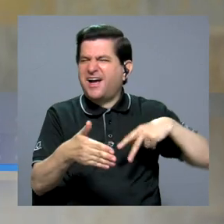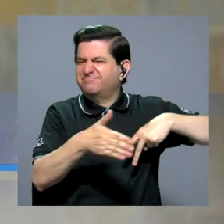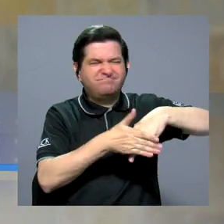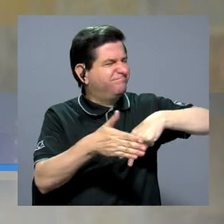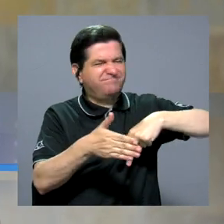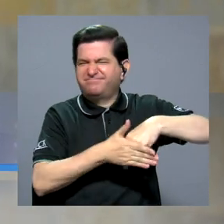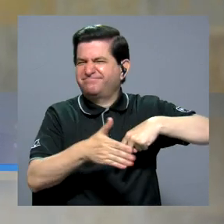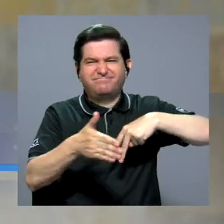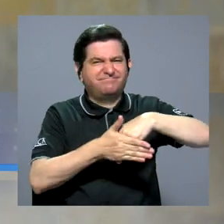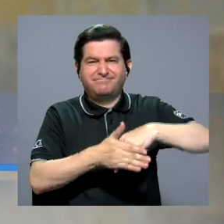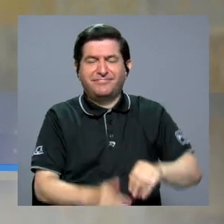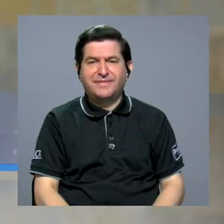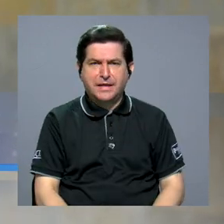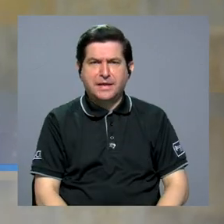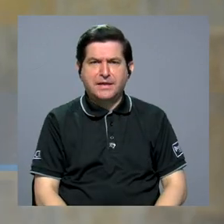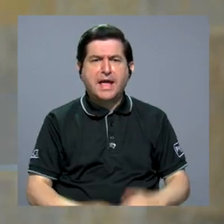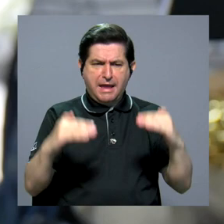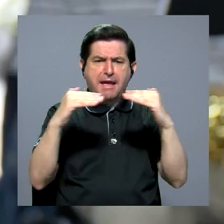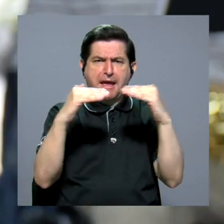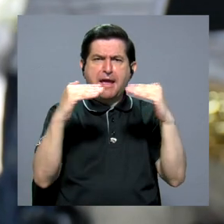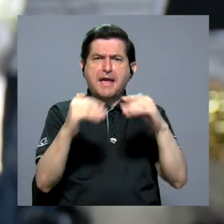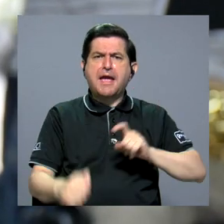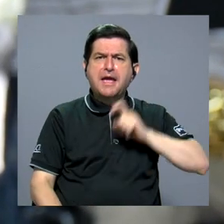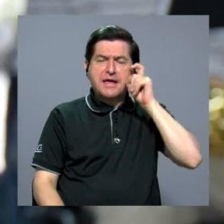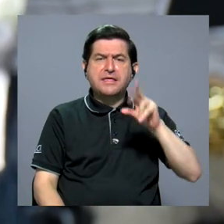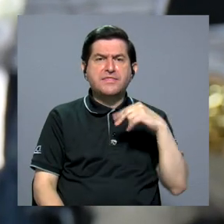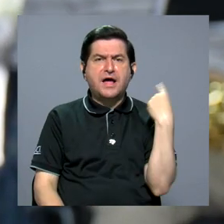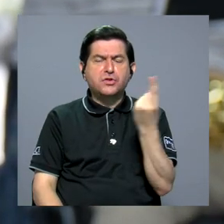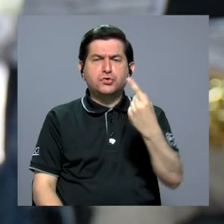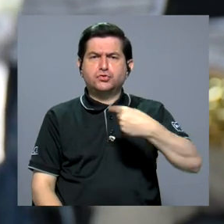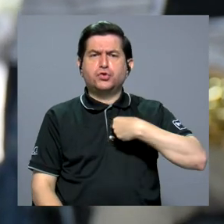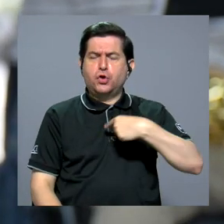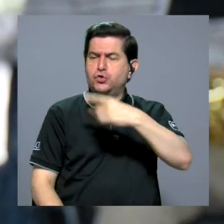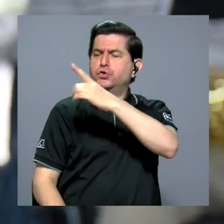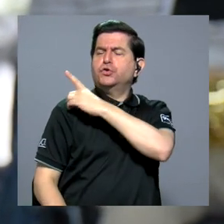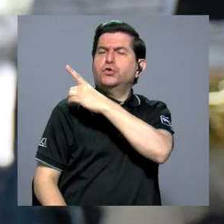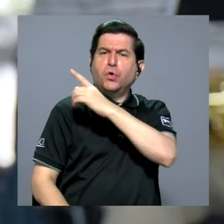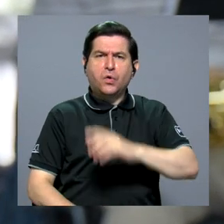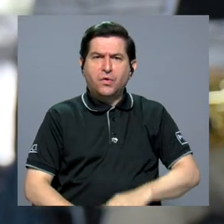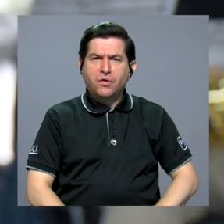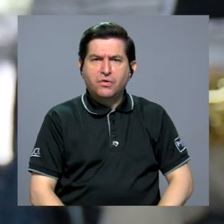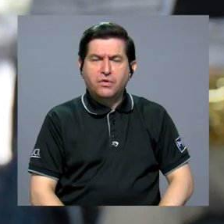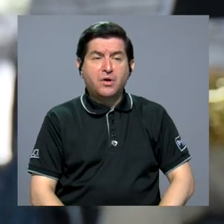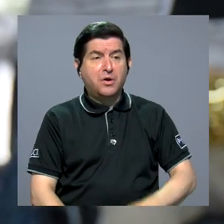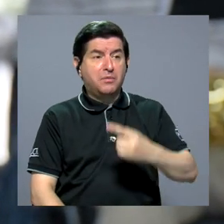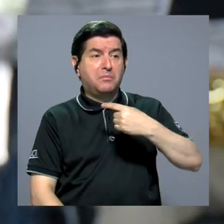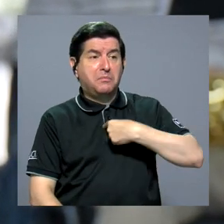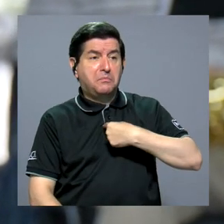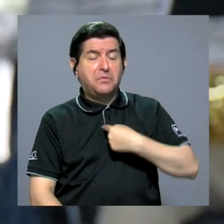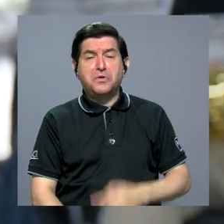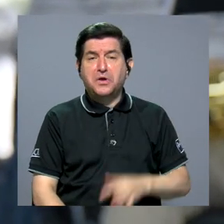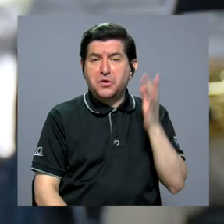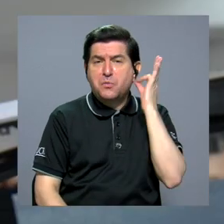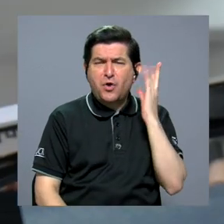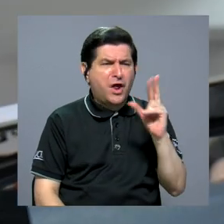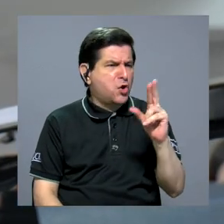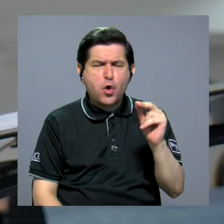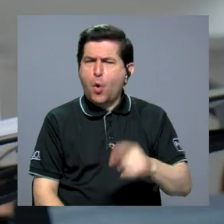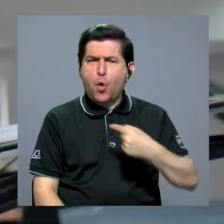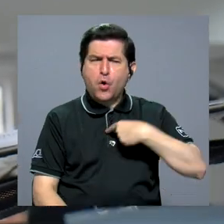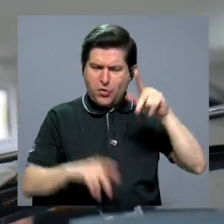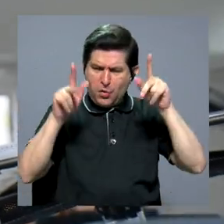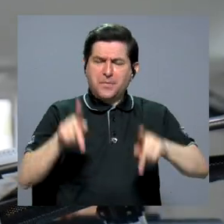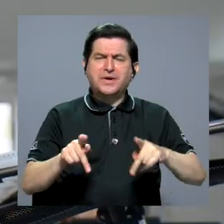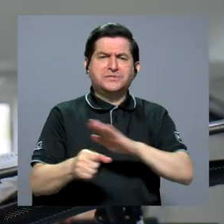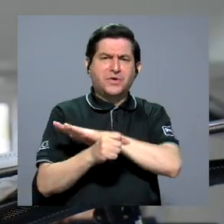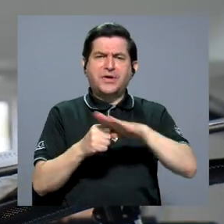obstáculos, que sí haya equidad de género, que no solo yo estoy dirigiendo porque soy mujer, sino porque soy